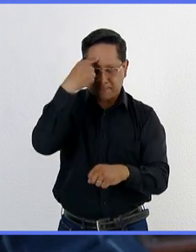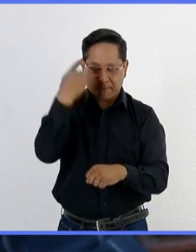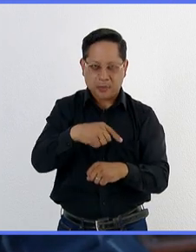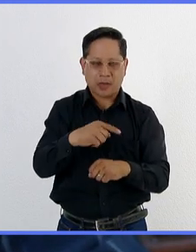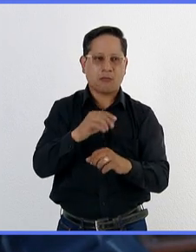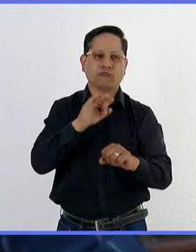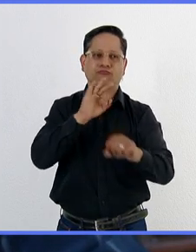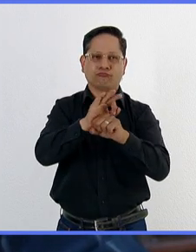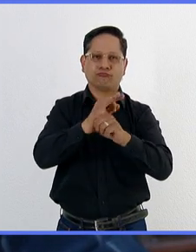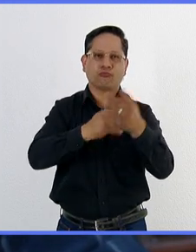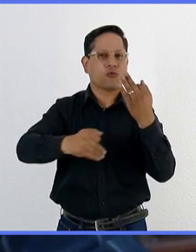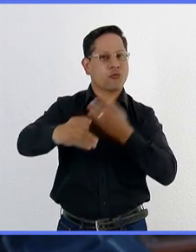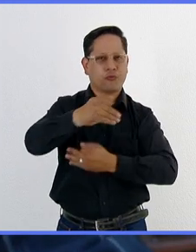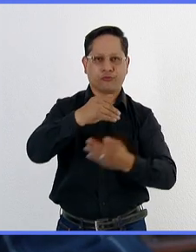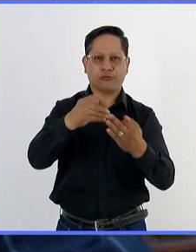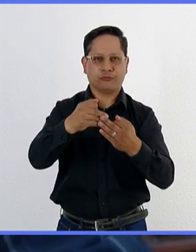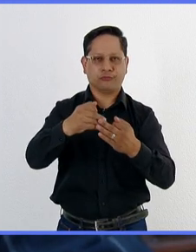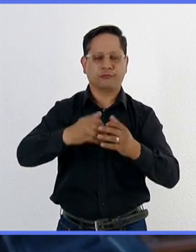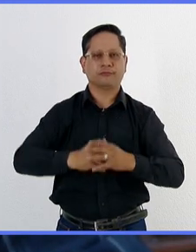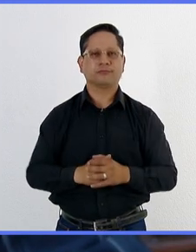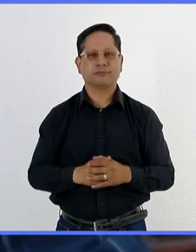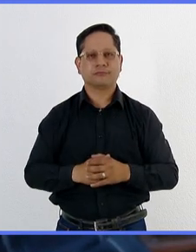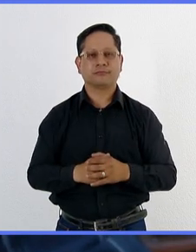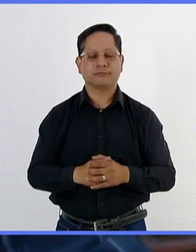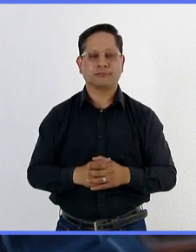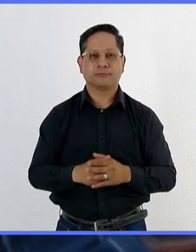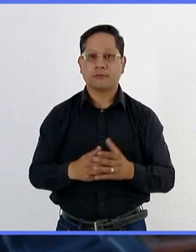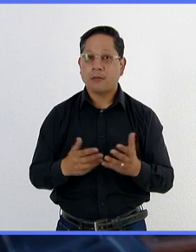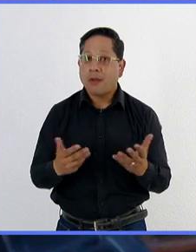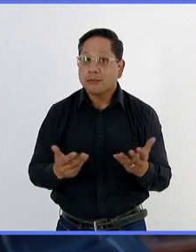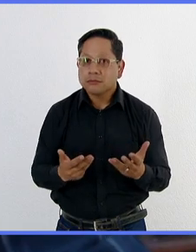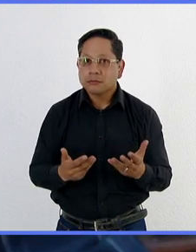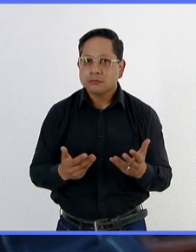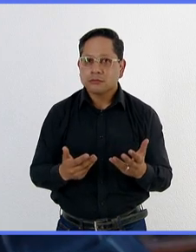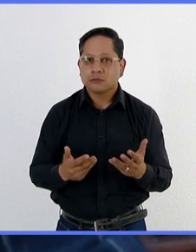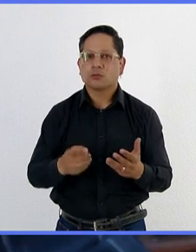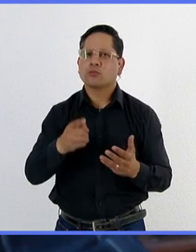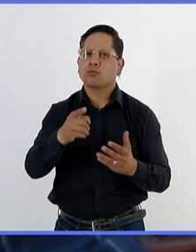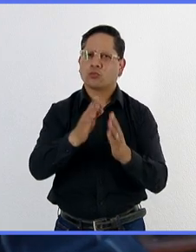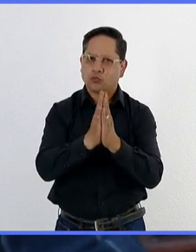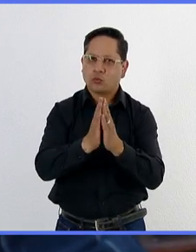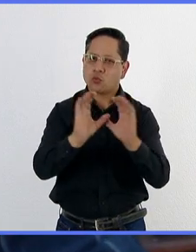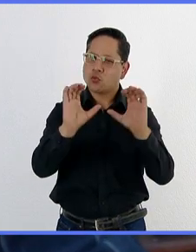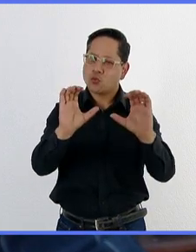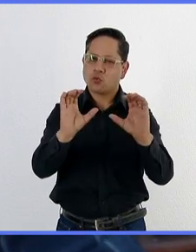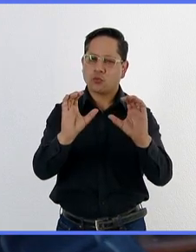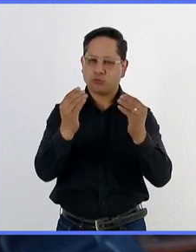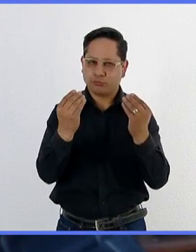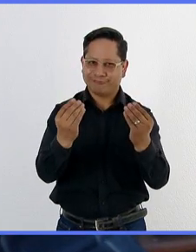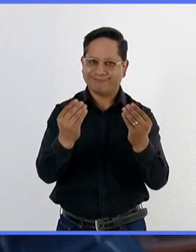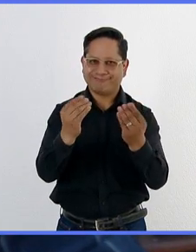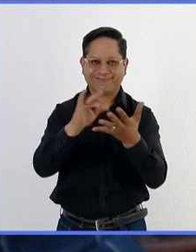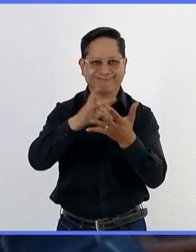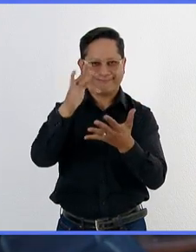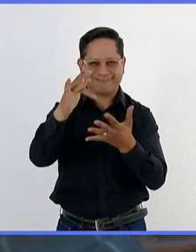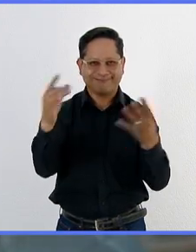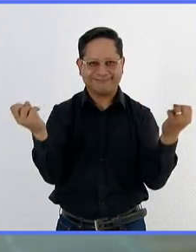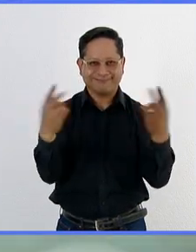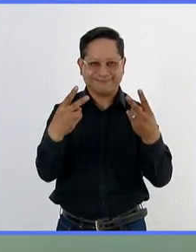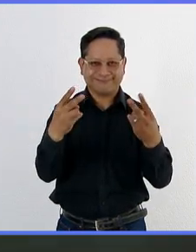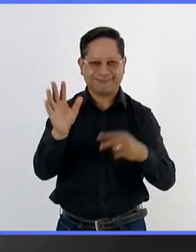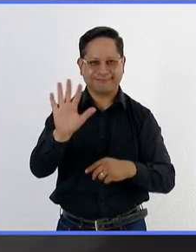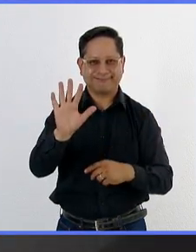protección de todos. Mientras tanto, sígase cuidando mucho. Gracias. Hasta luego.